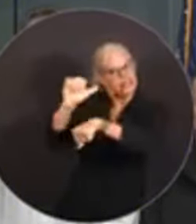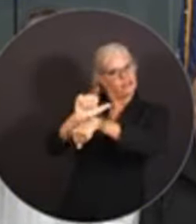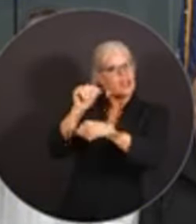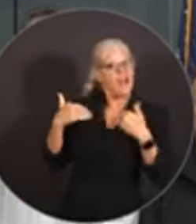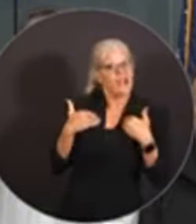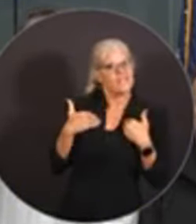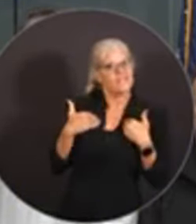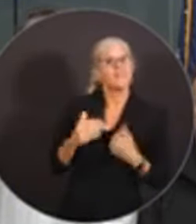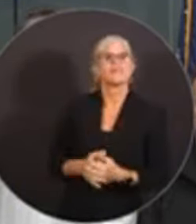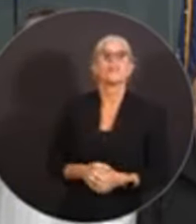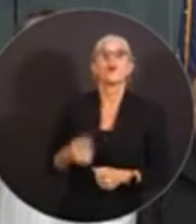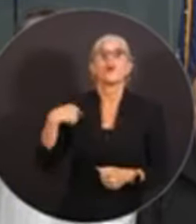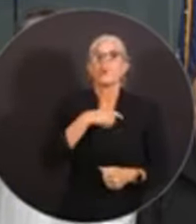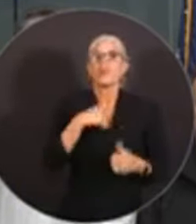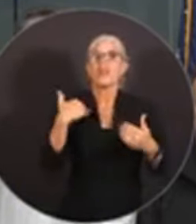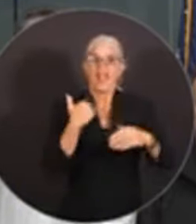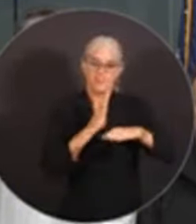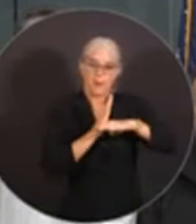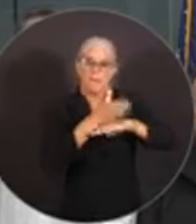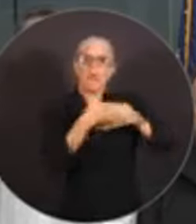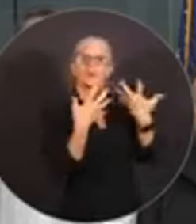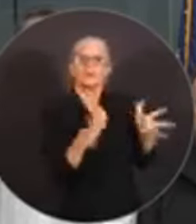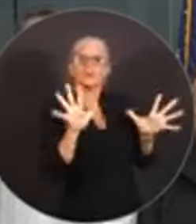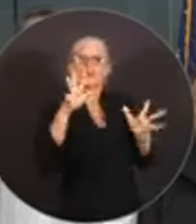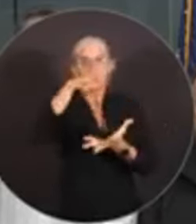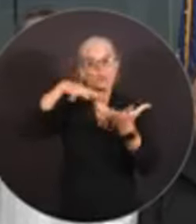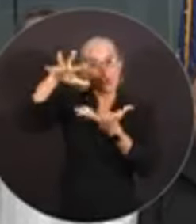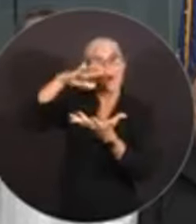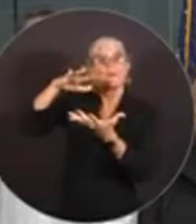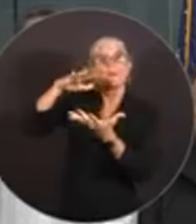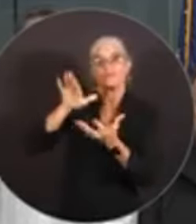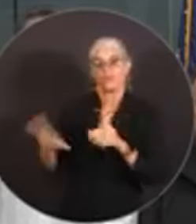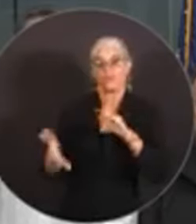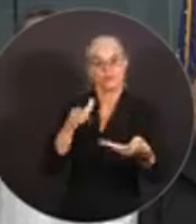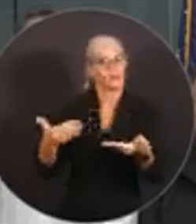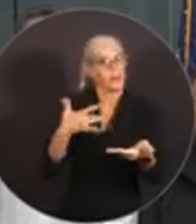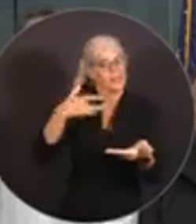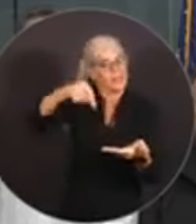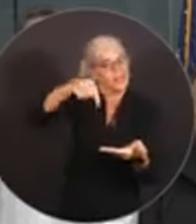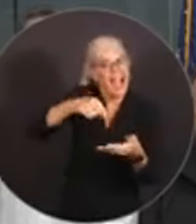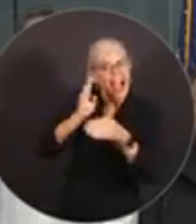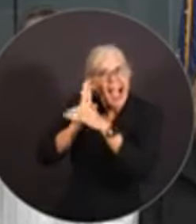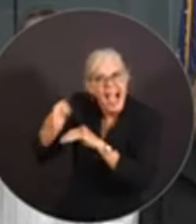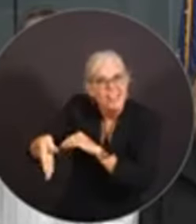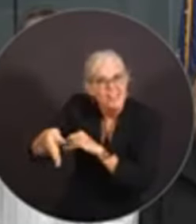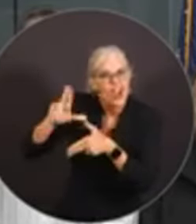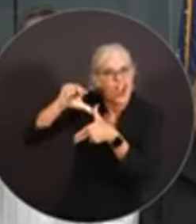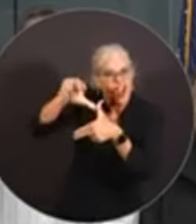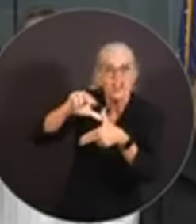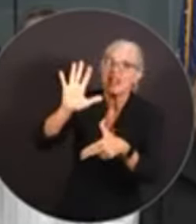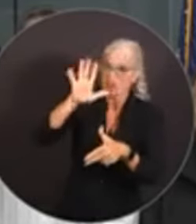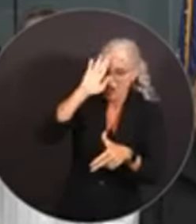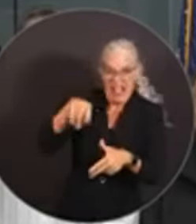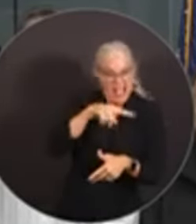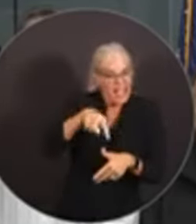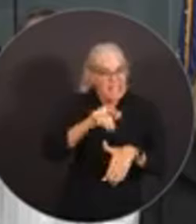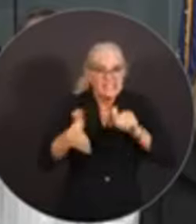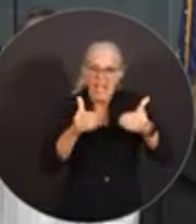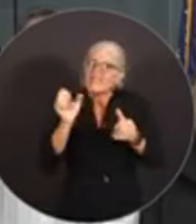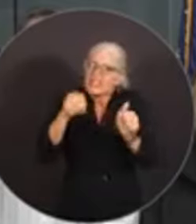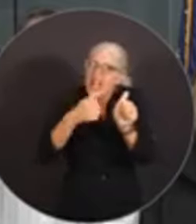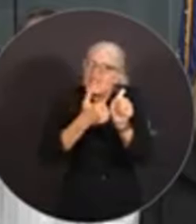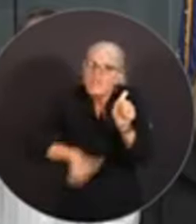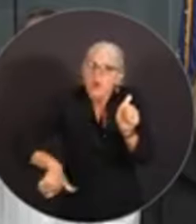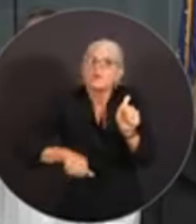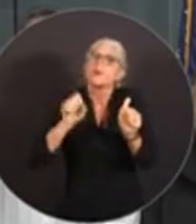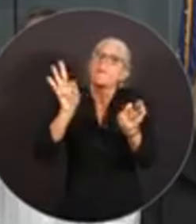cuídese de los riesgos. Hay muertes luego de cada tormenta y muchas de estas muertes ocurren y son